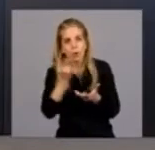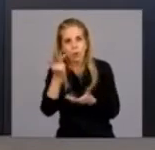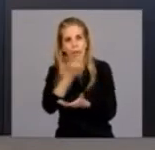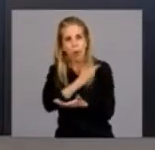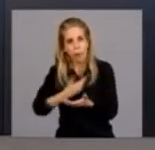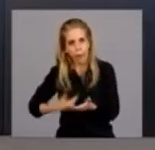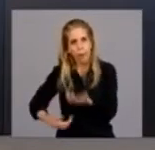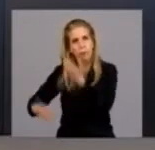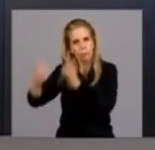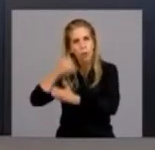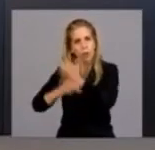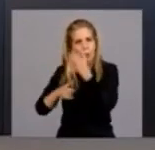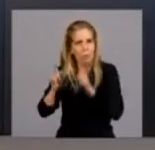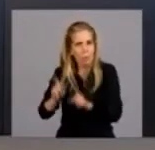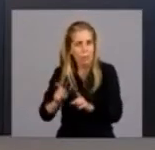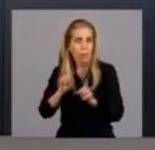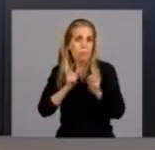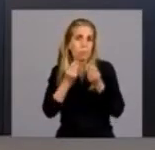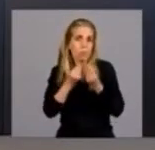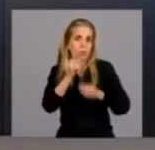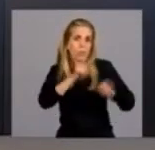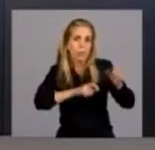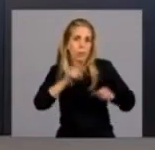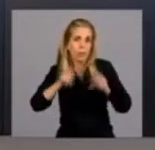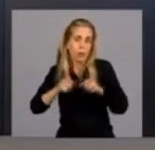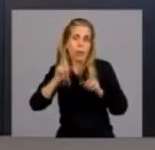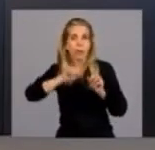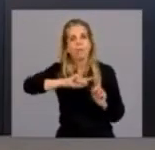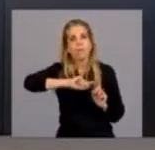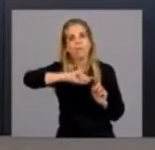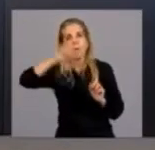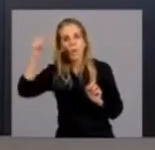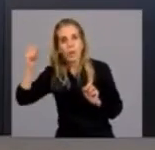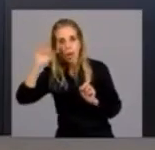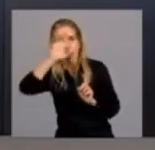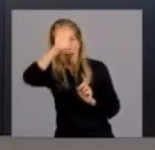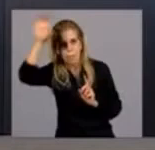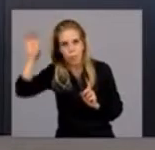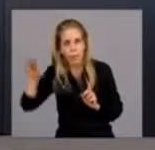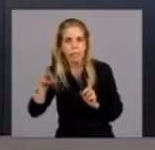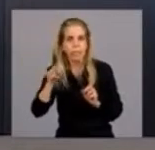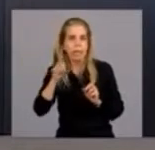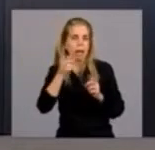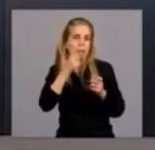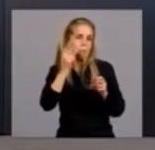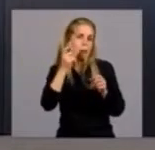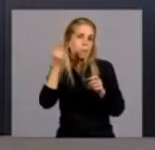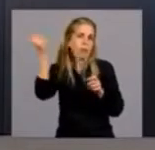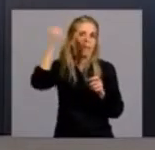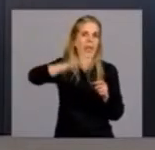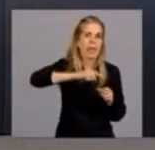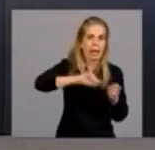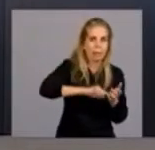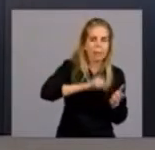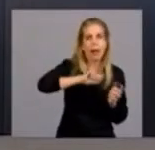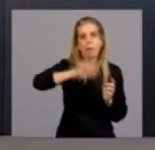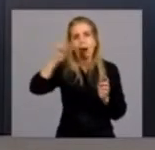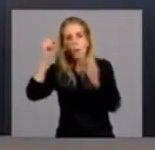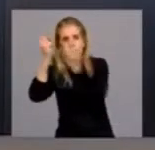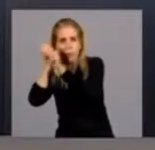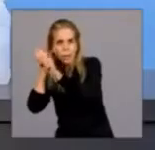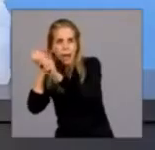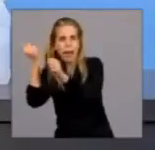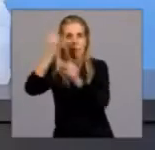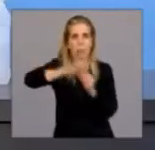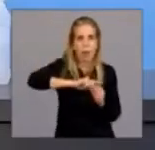personas que habían vuelto a esas provincias, trabajadores golondrinas que trabajan en la cosecha, fundamentalmente